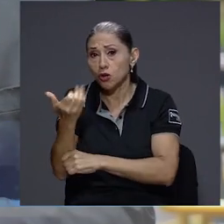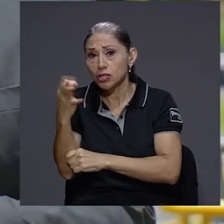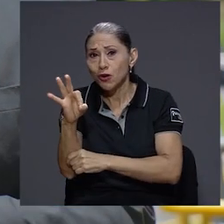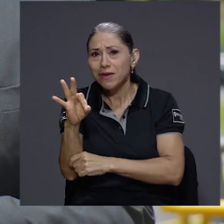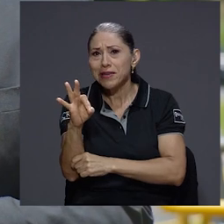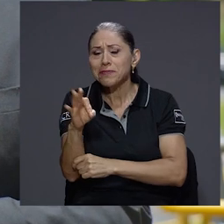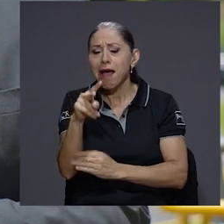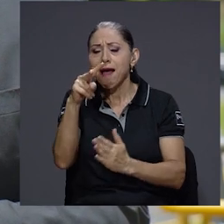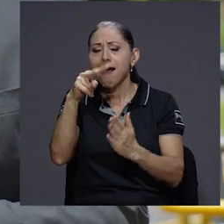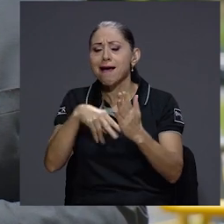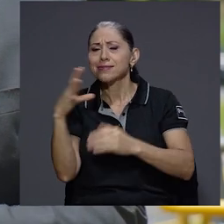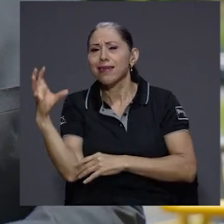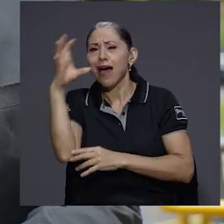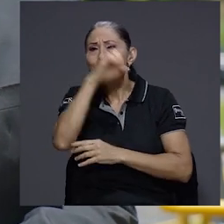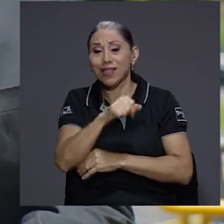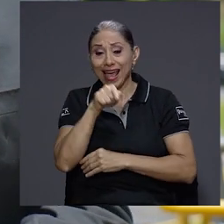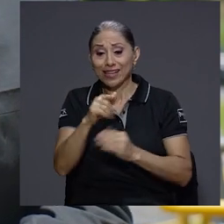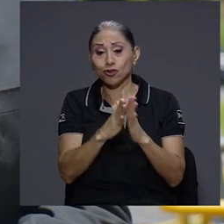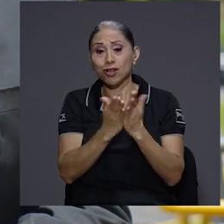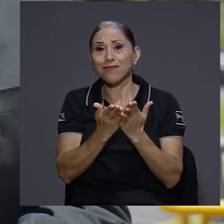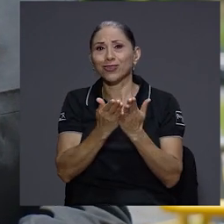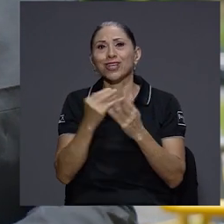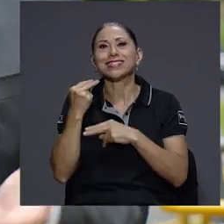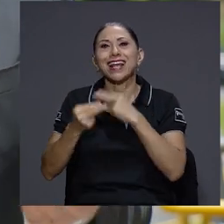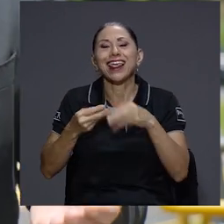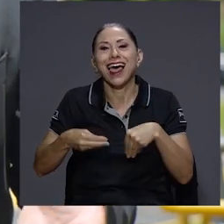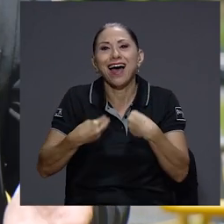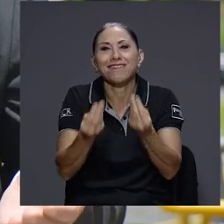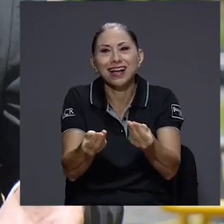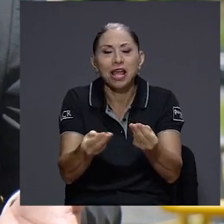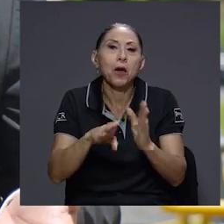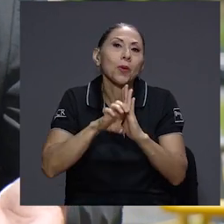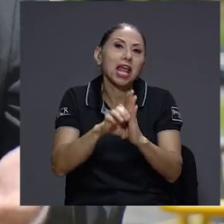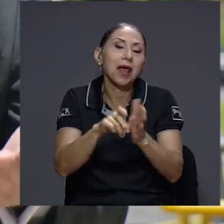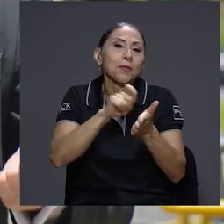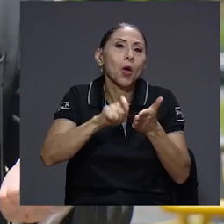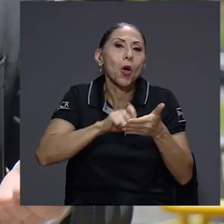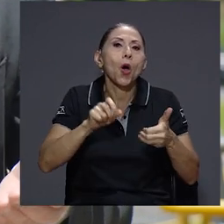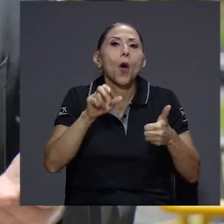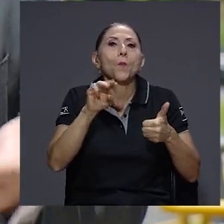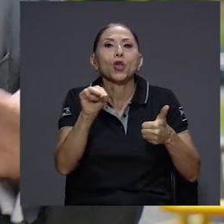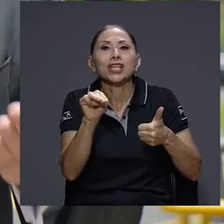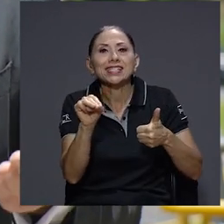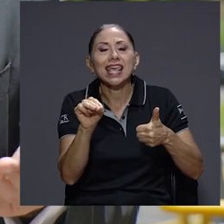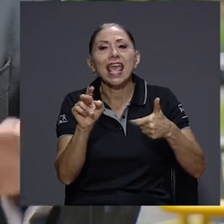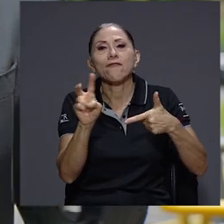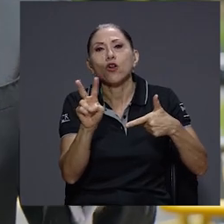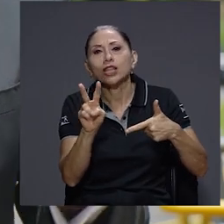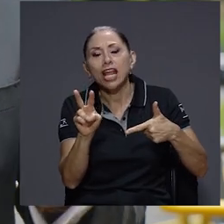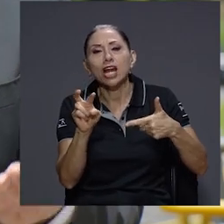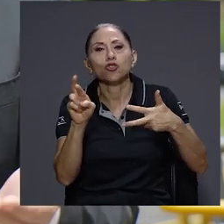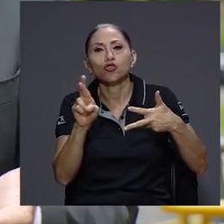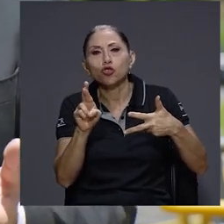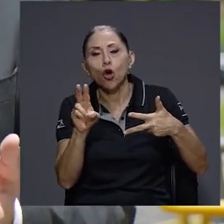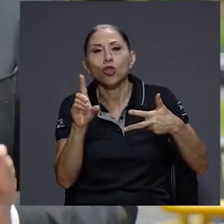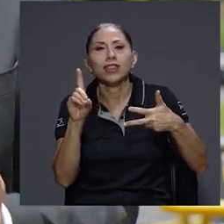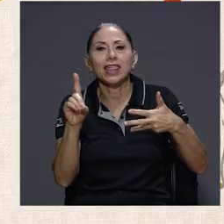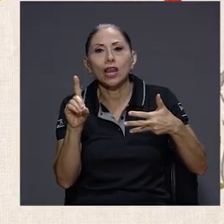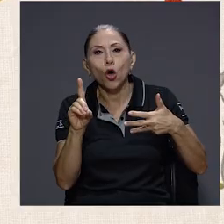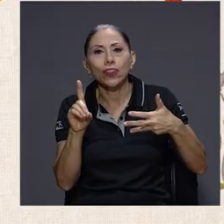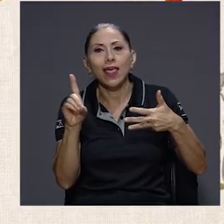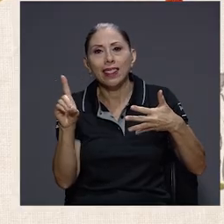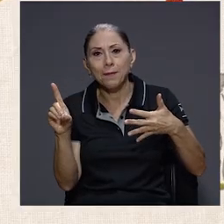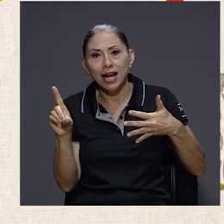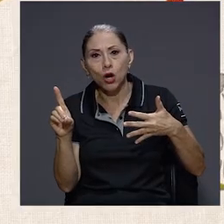darse cuenta cómo se heredaban esas obras y con los títulos, libros de Montesquieu, Voltaire, Rousseau, Diderot, Dallant Berlock,